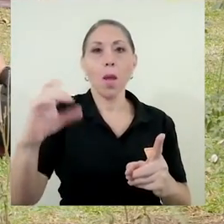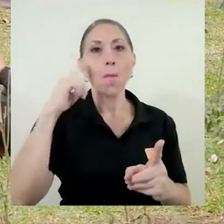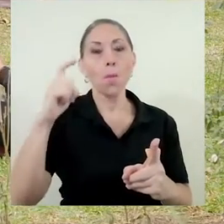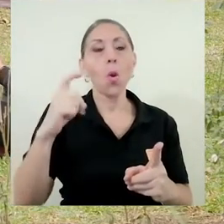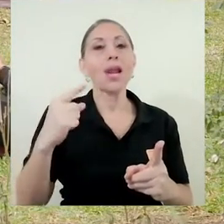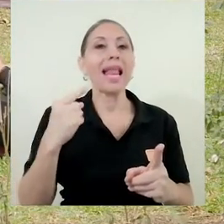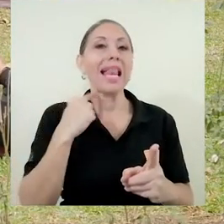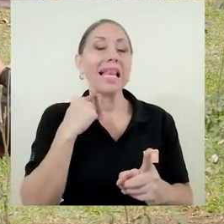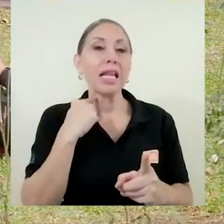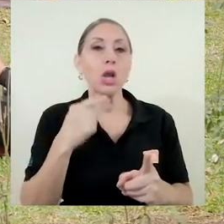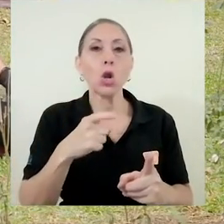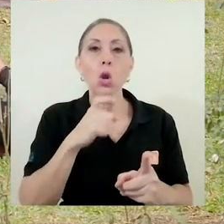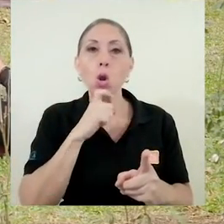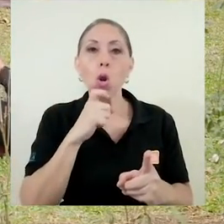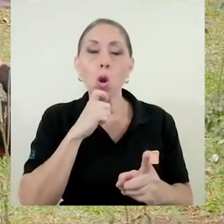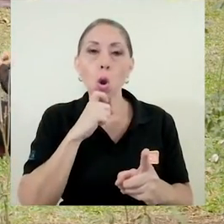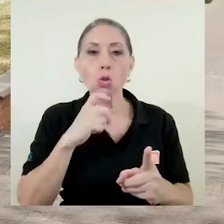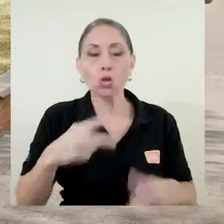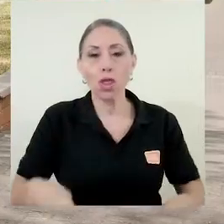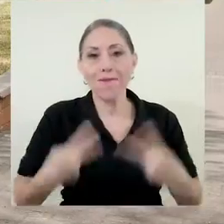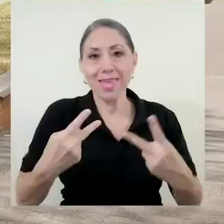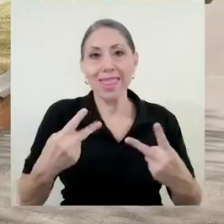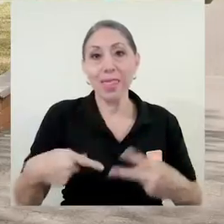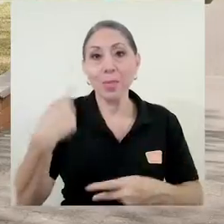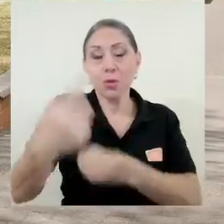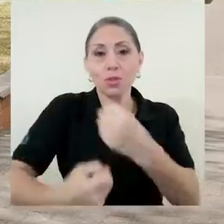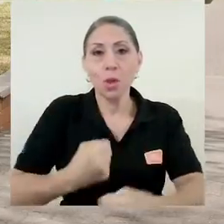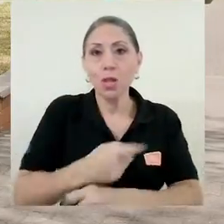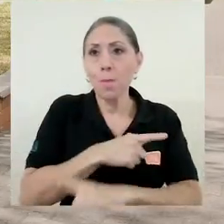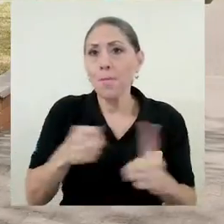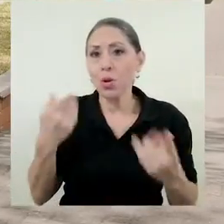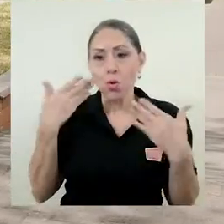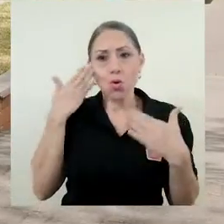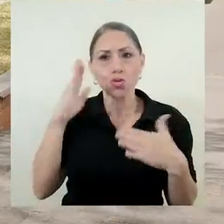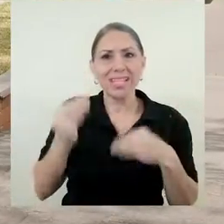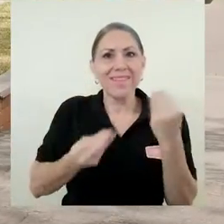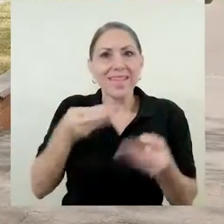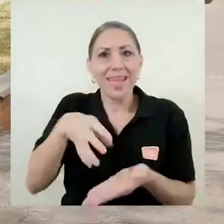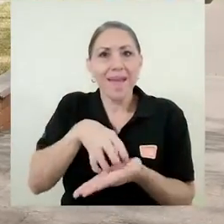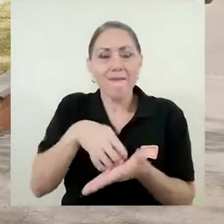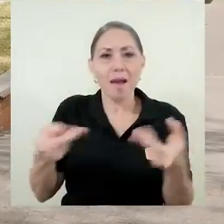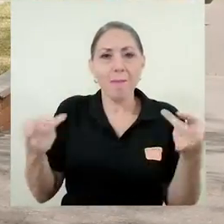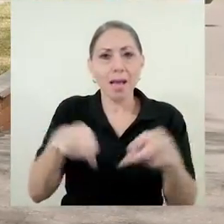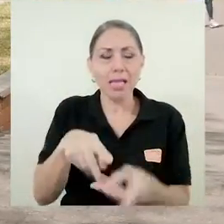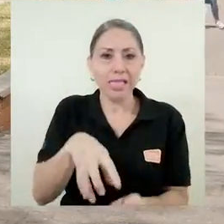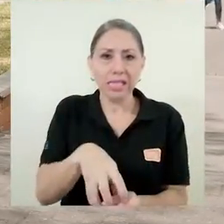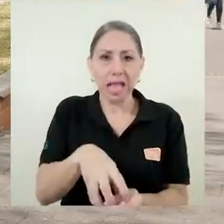vida para el 2021. Sin embargo, predomina la incertidumbre ante este escenario.